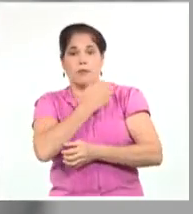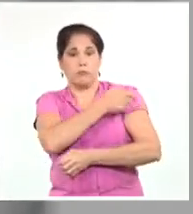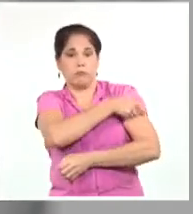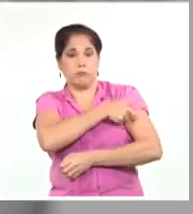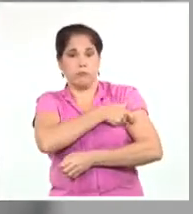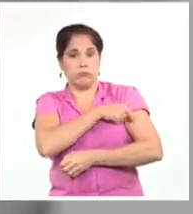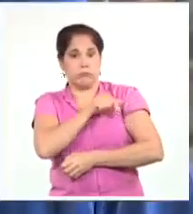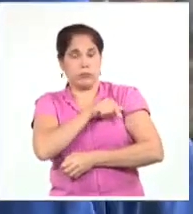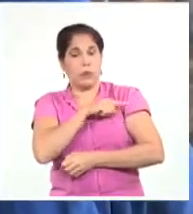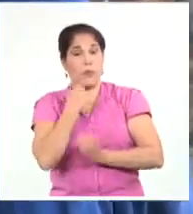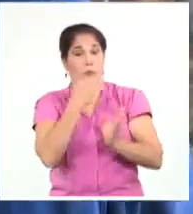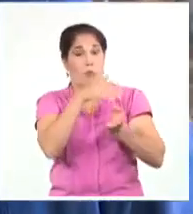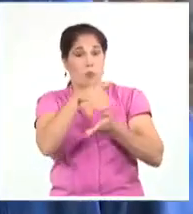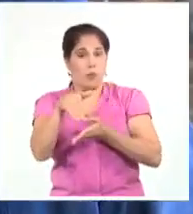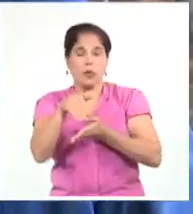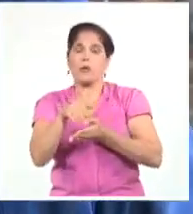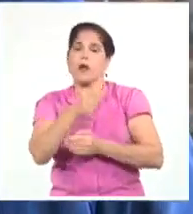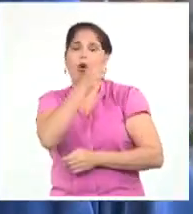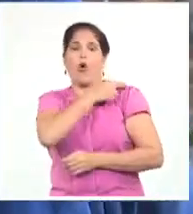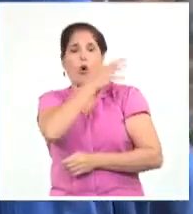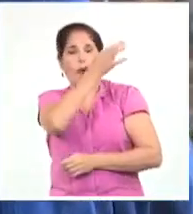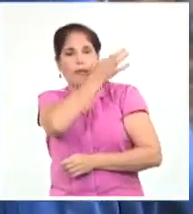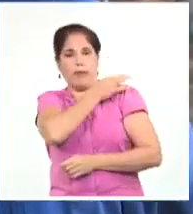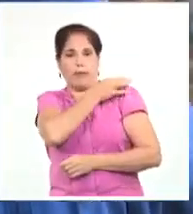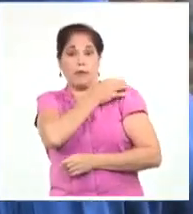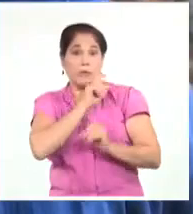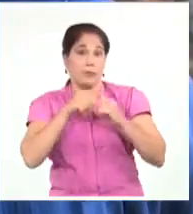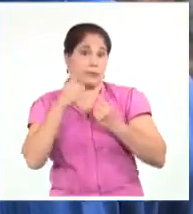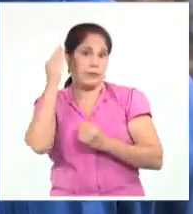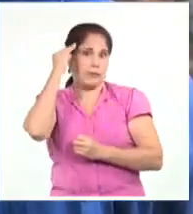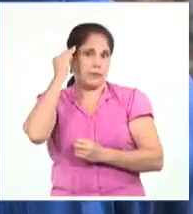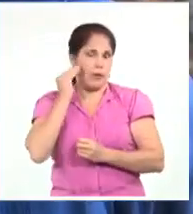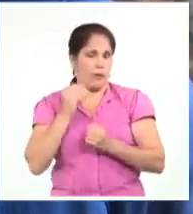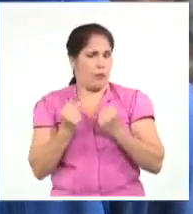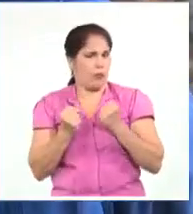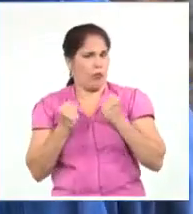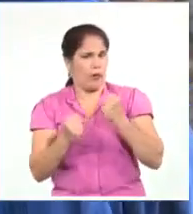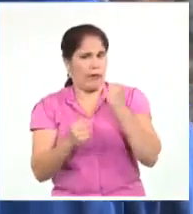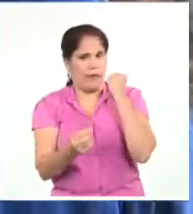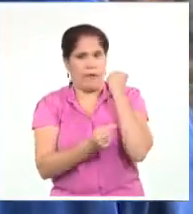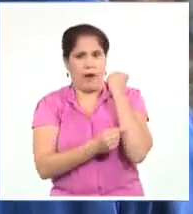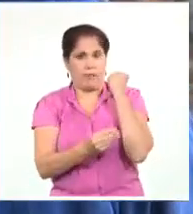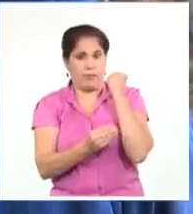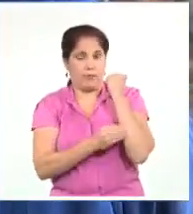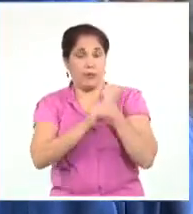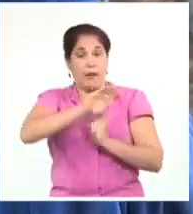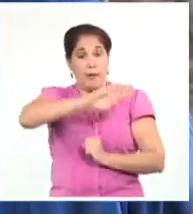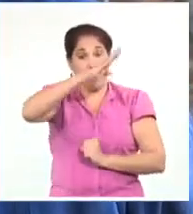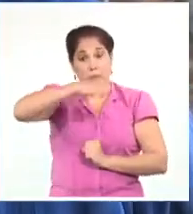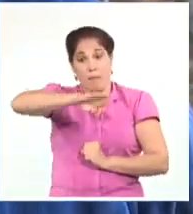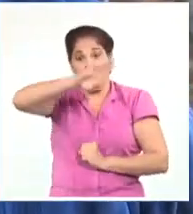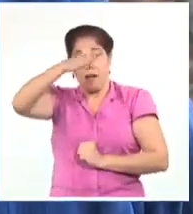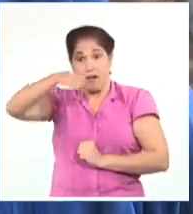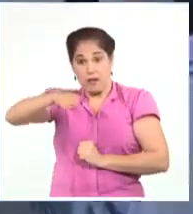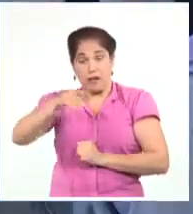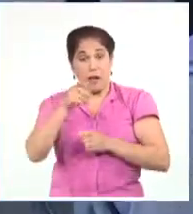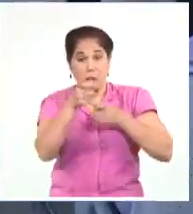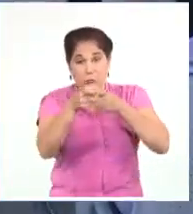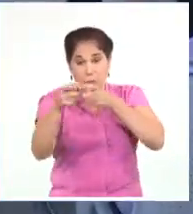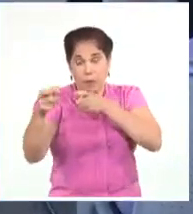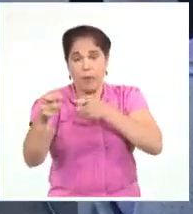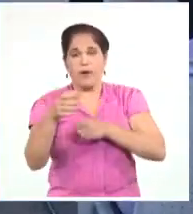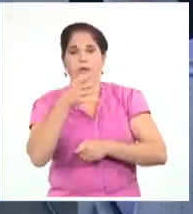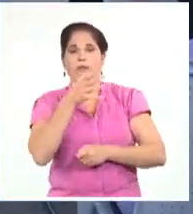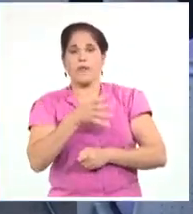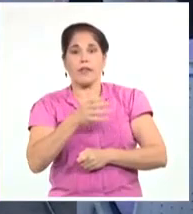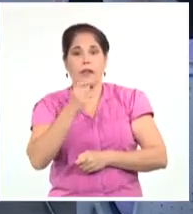combate fue ascendido al grado de comandante, que lo convierte en el tercer combatiente de la Sierra Maestra, en ostentar ese grado después de Fidel. Creo